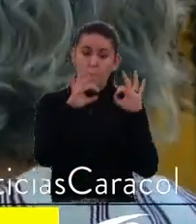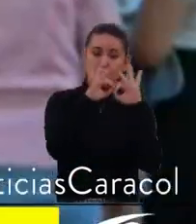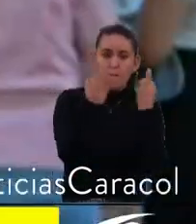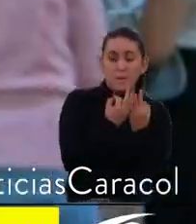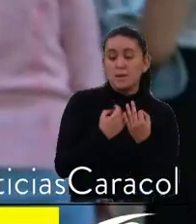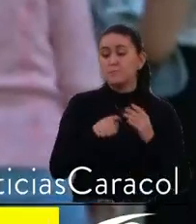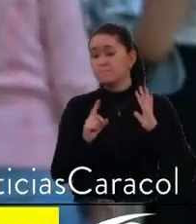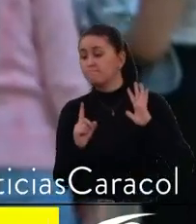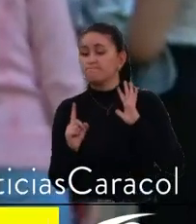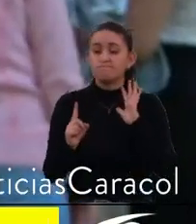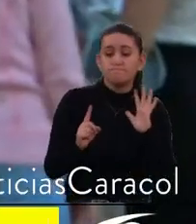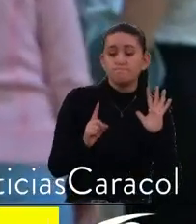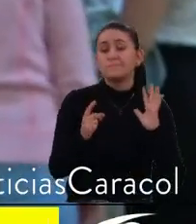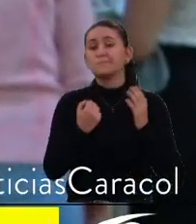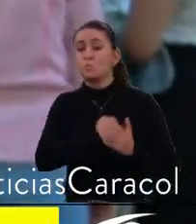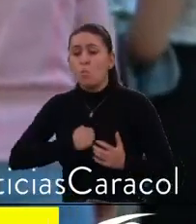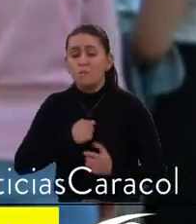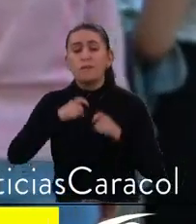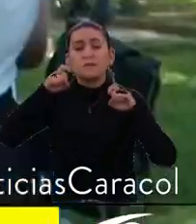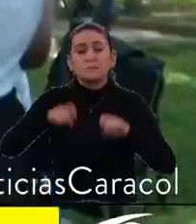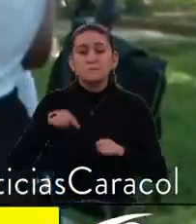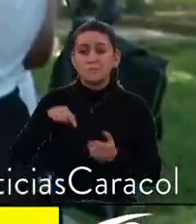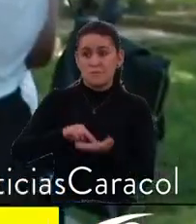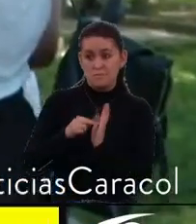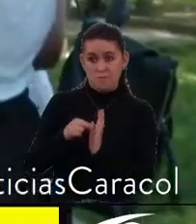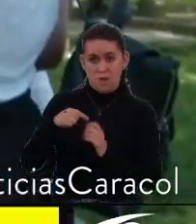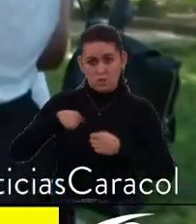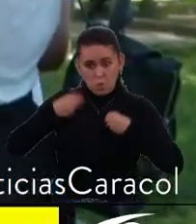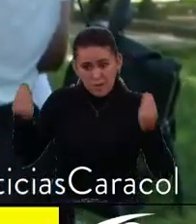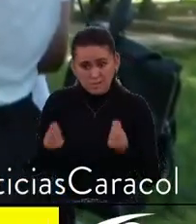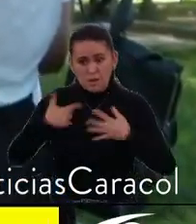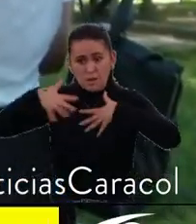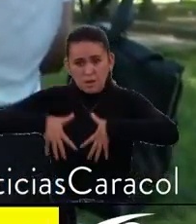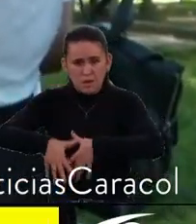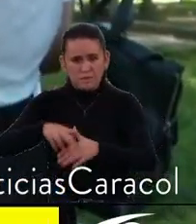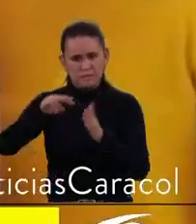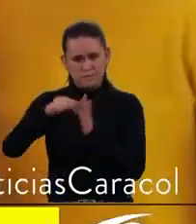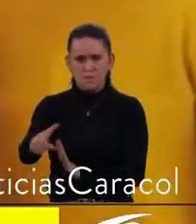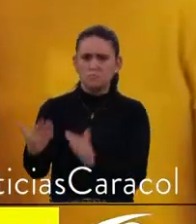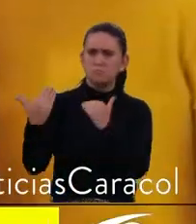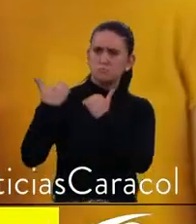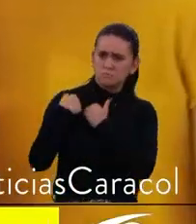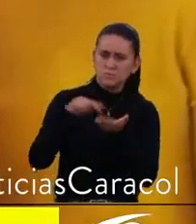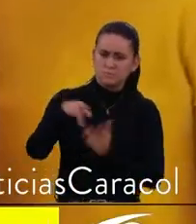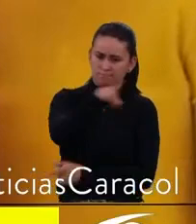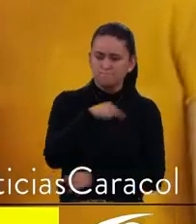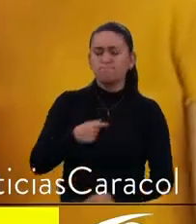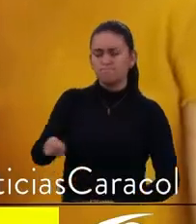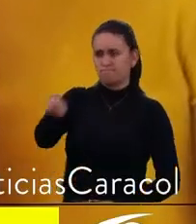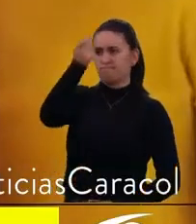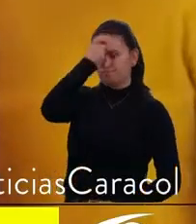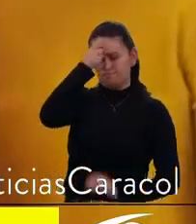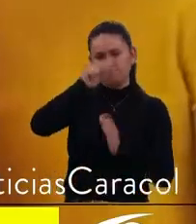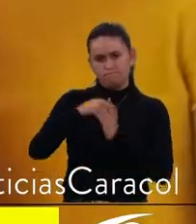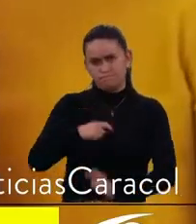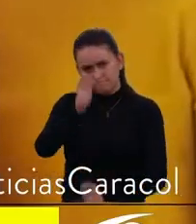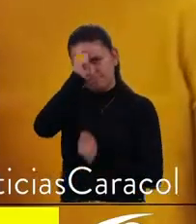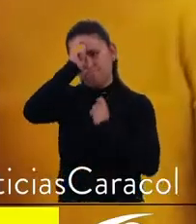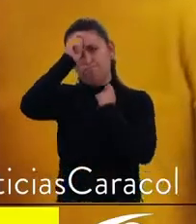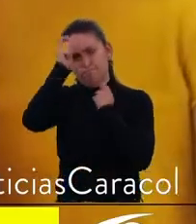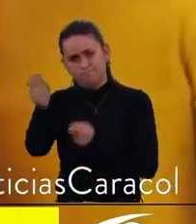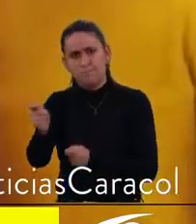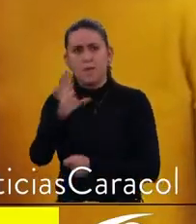acompañándolo y piden que el legado de paz de Lucas no se olvide. Que su visión y su legado lo mantengamos, lo prolonguemos y le demos honor